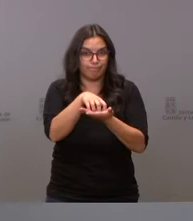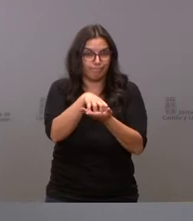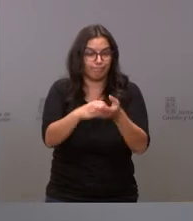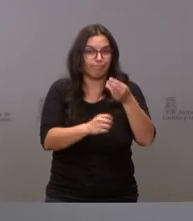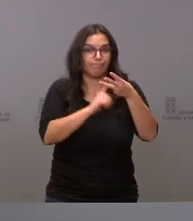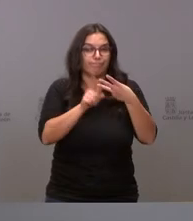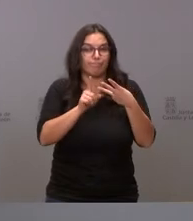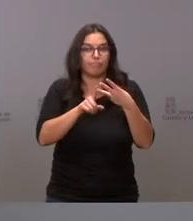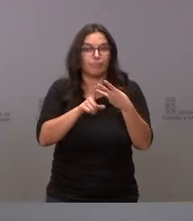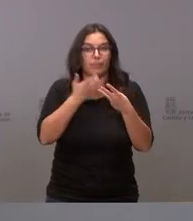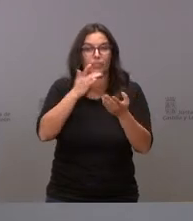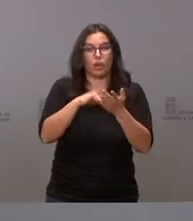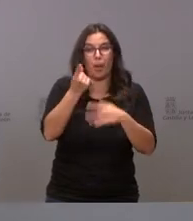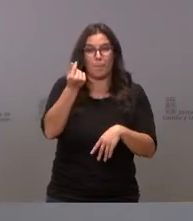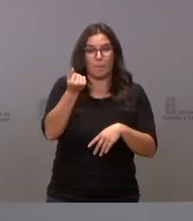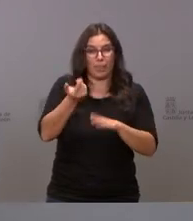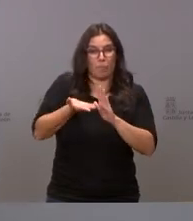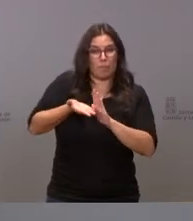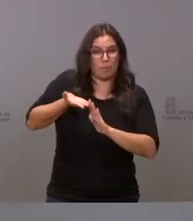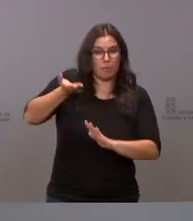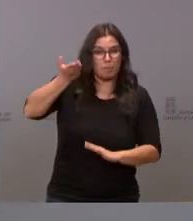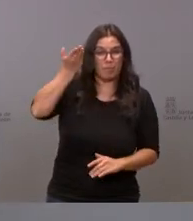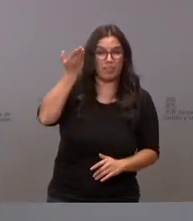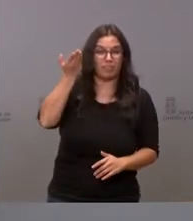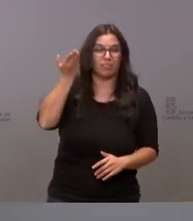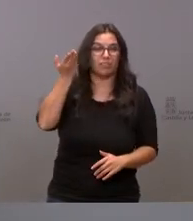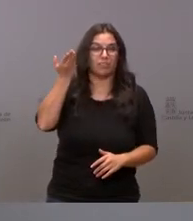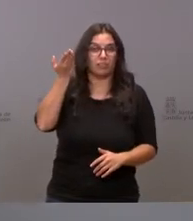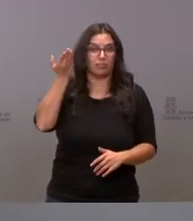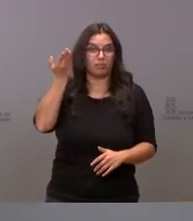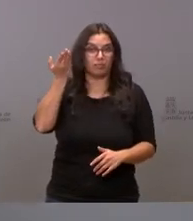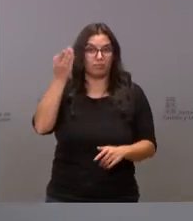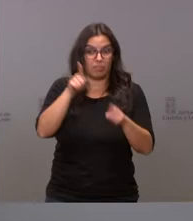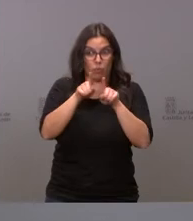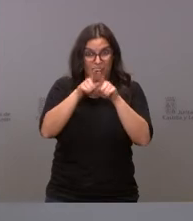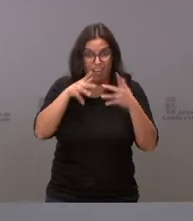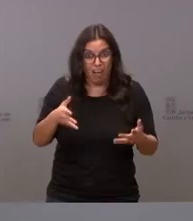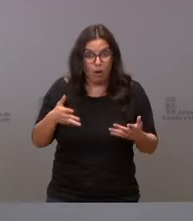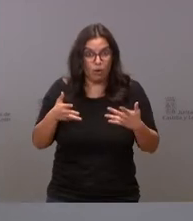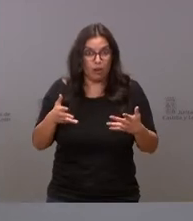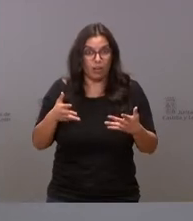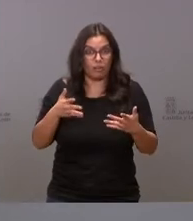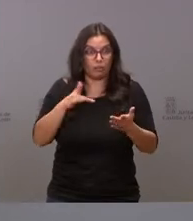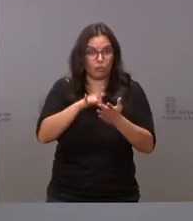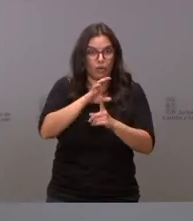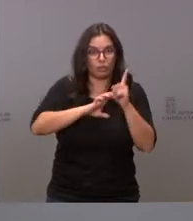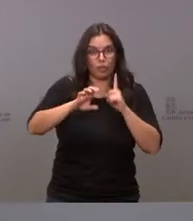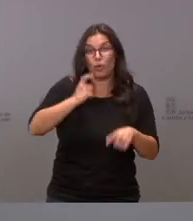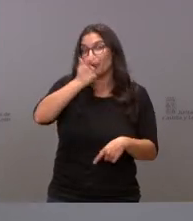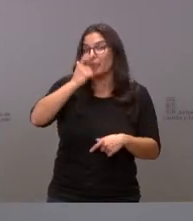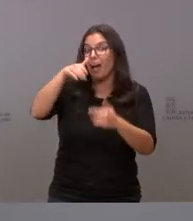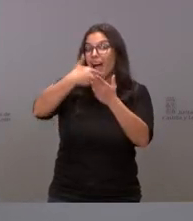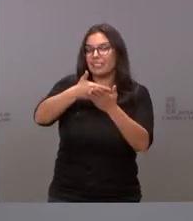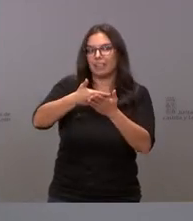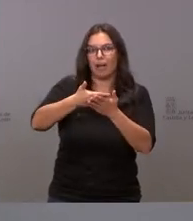existencia de una inflación subyacente tan elevada como la que estamos teniendo en este contexto y su duración en el tiempo